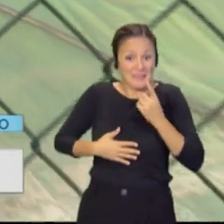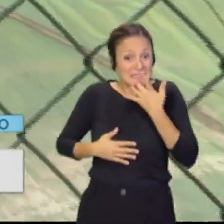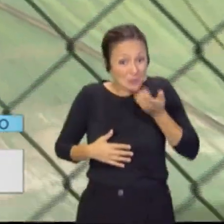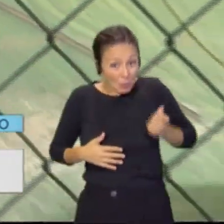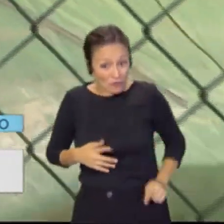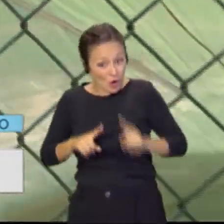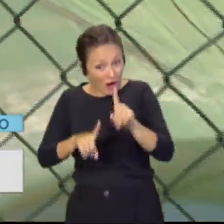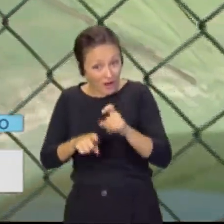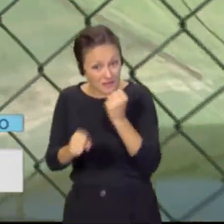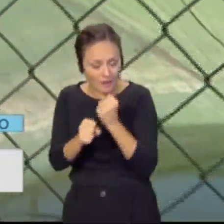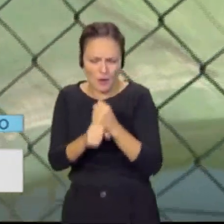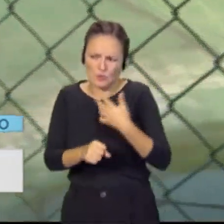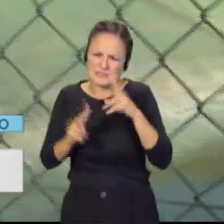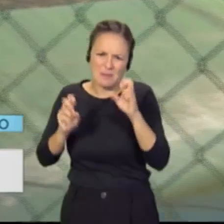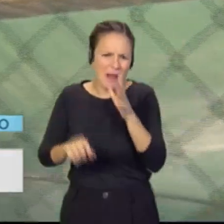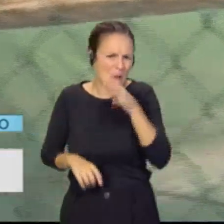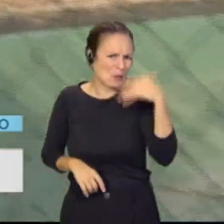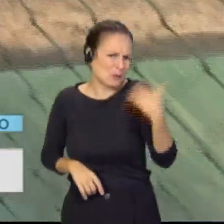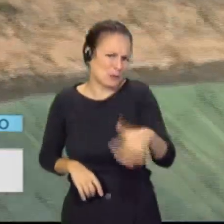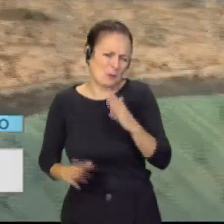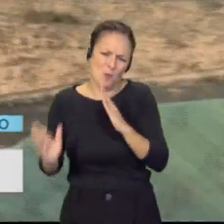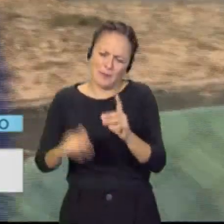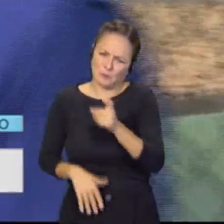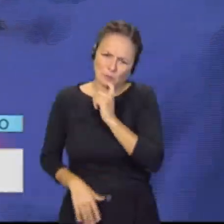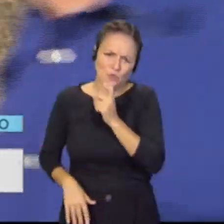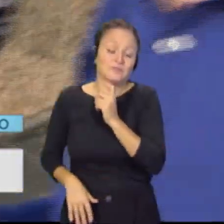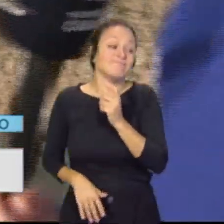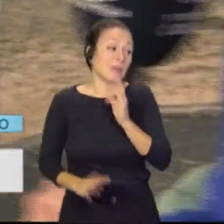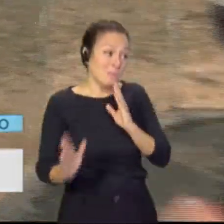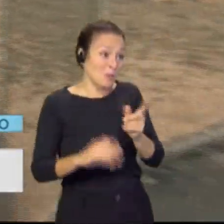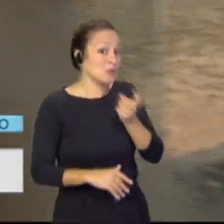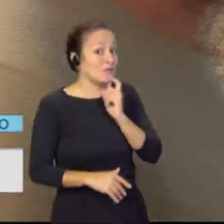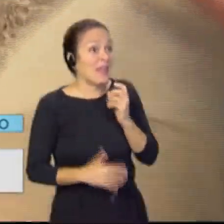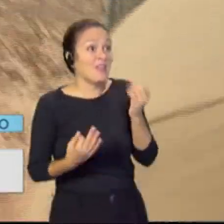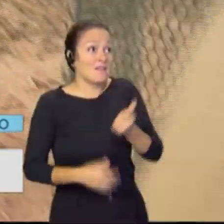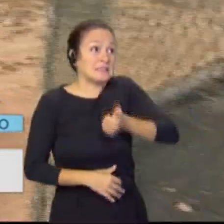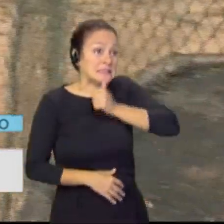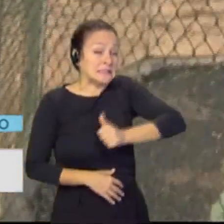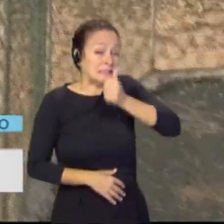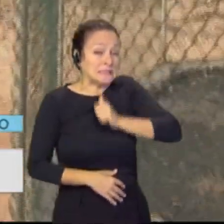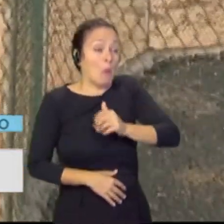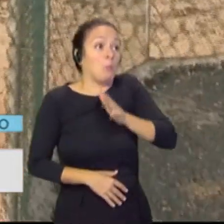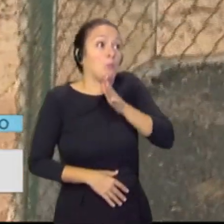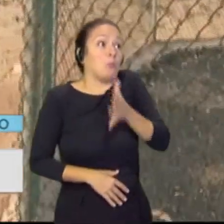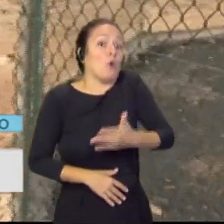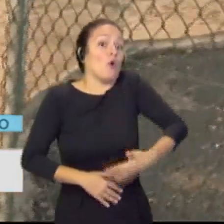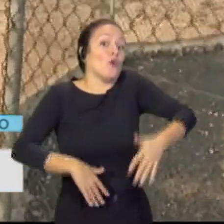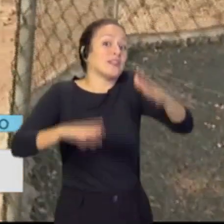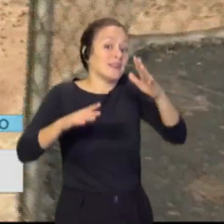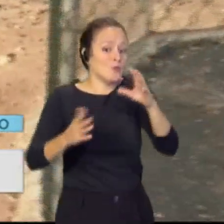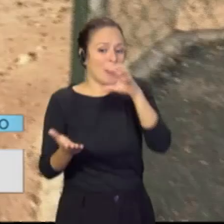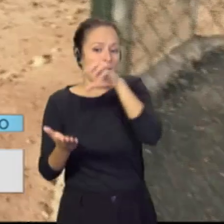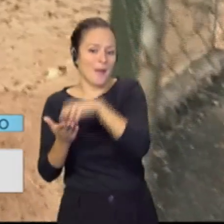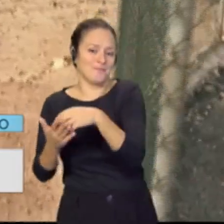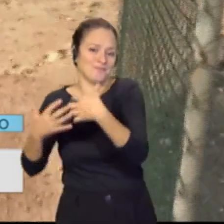que están siendo momentos difíciles con el tema del agua. Son momentos difíciles que se supone que hay que aguantar el tirón porque hay un plan, hay una potabilizadora